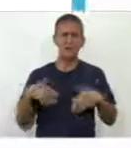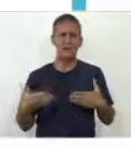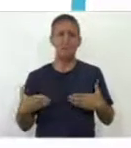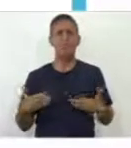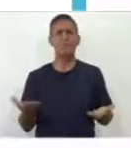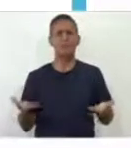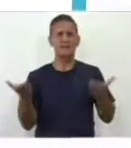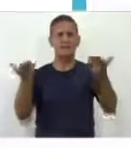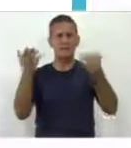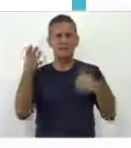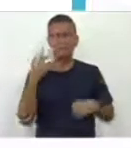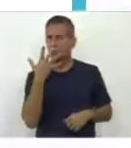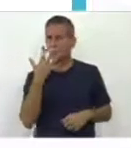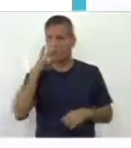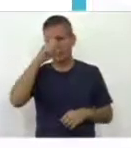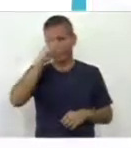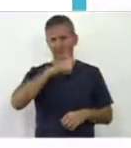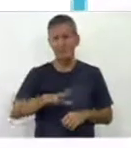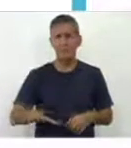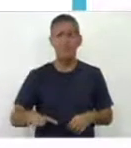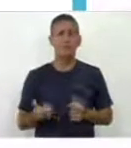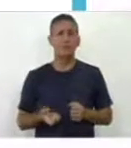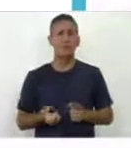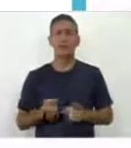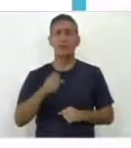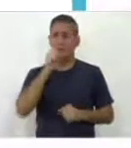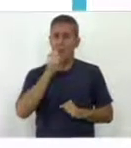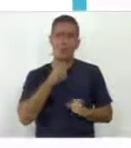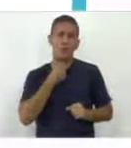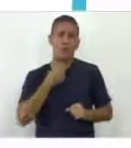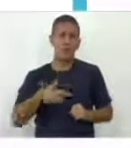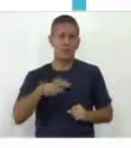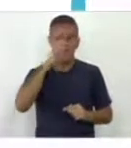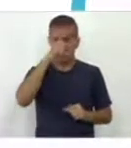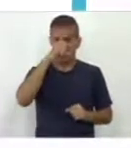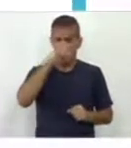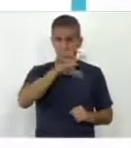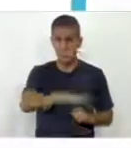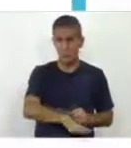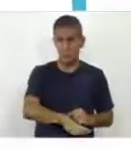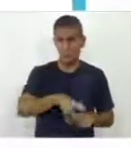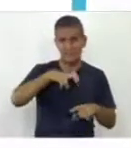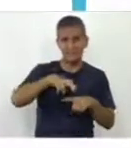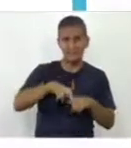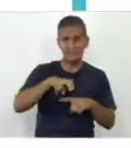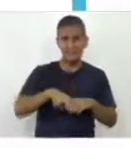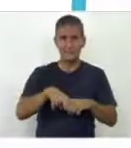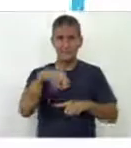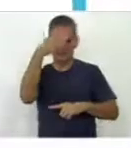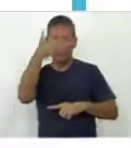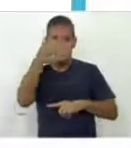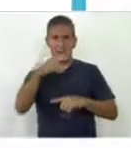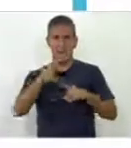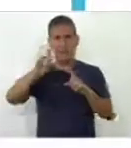exploración del entorno, mientras el niño está sentado frente a una pantalla, está dejando de explorar su entorno y de